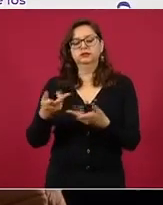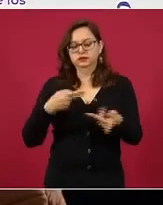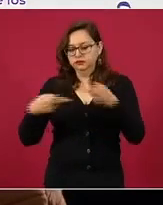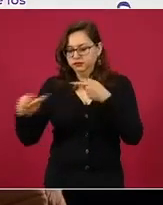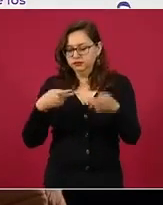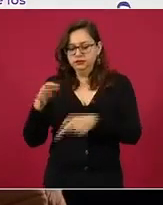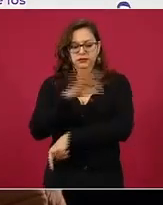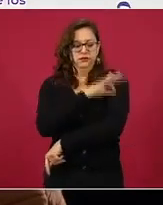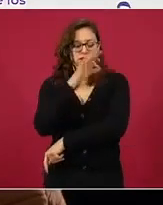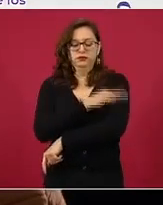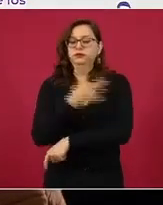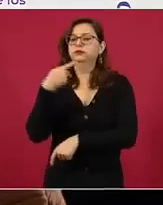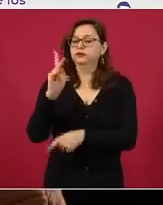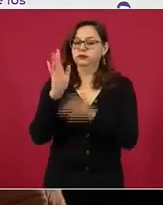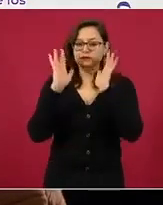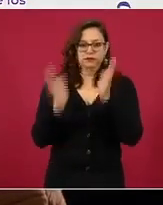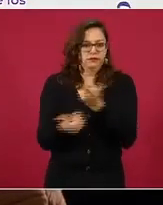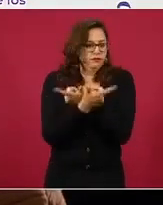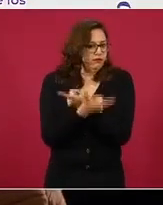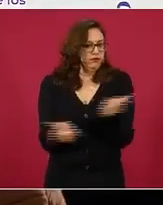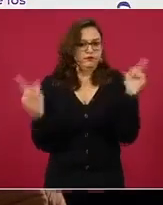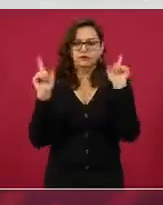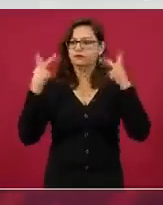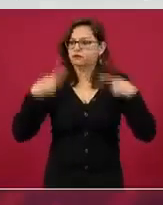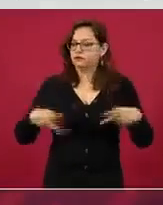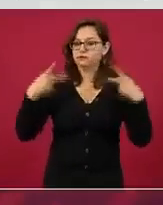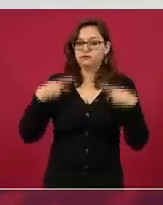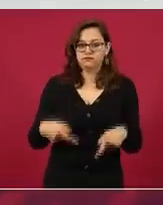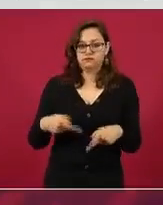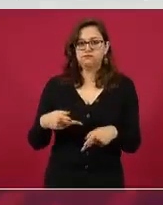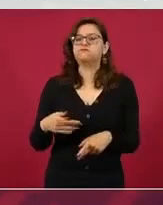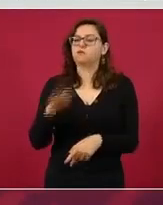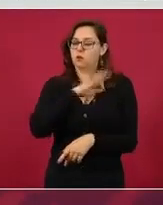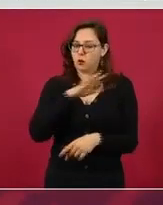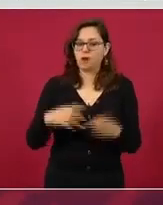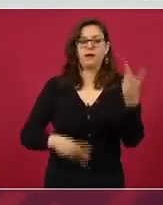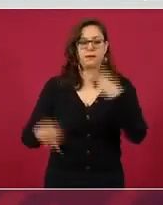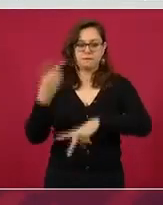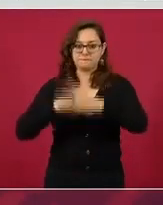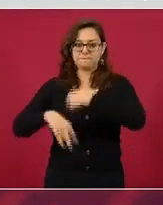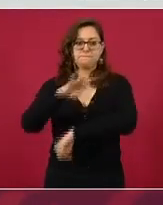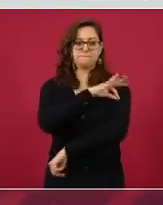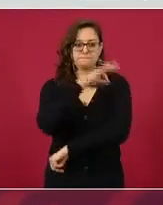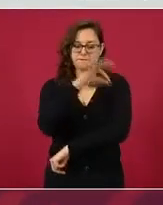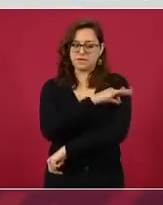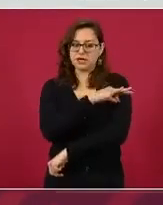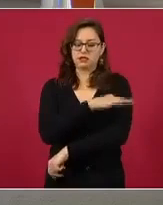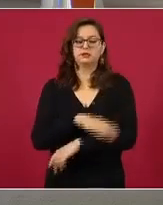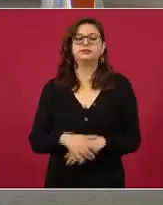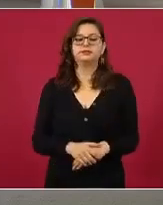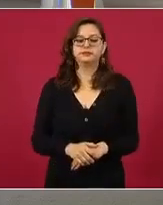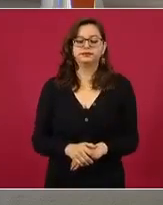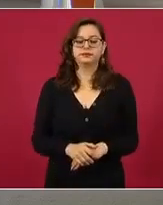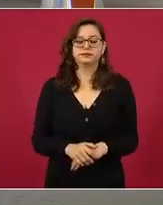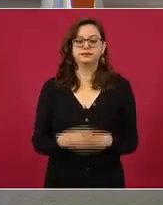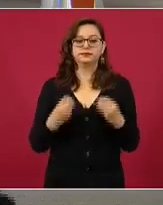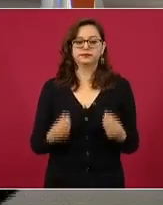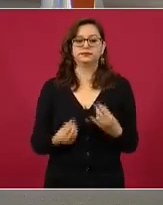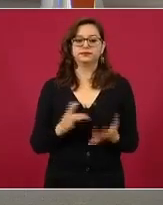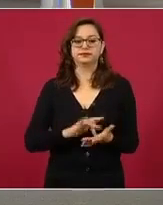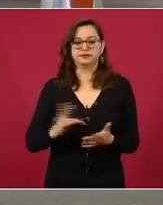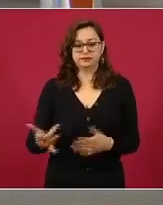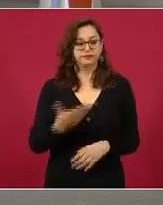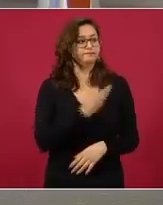toda persona que no se haya vacunado es bienvenida a vacunarse en los puestos de vacunación. Muchas gracias,